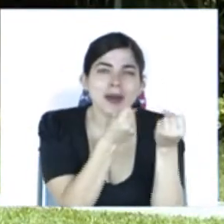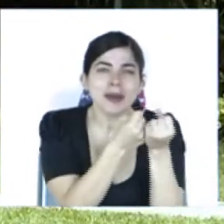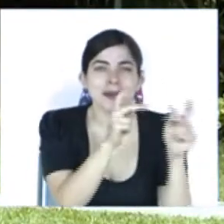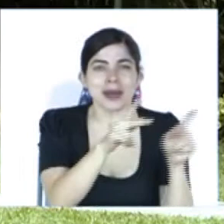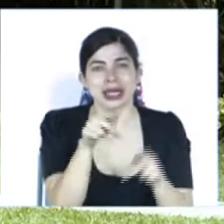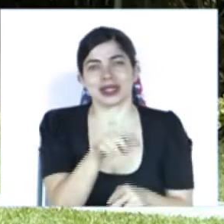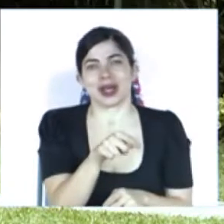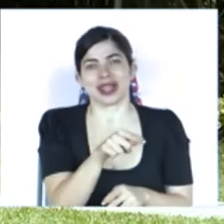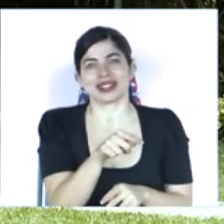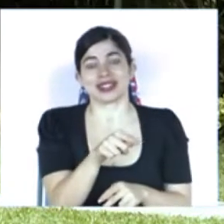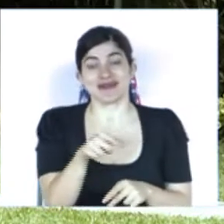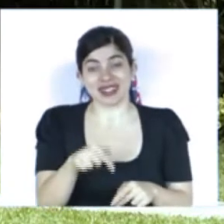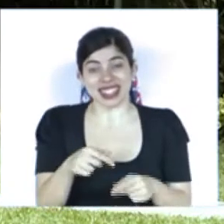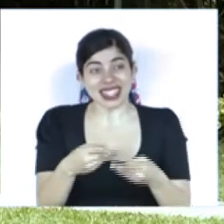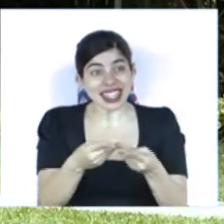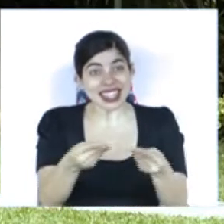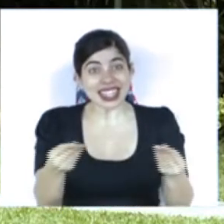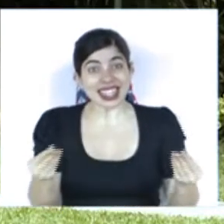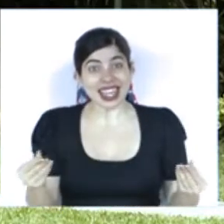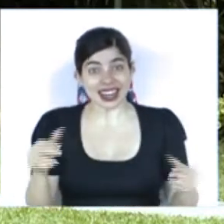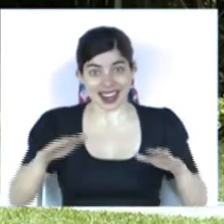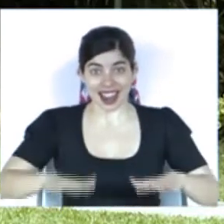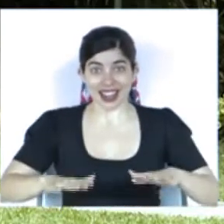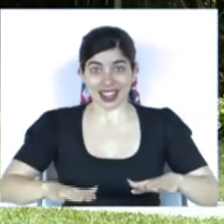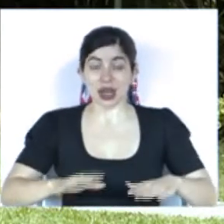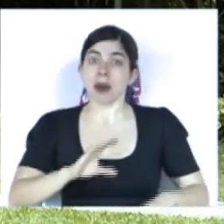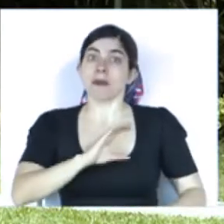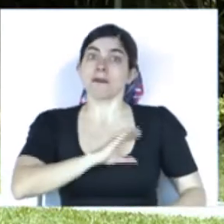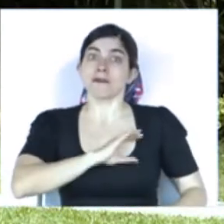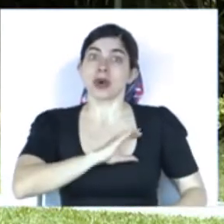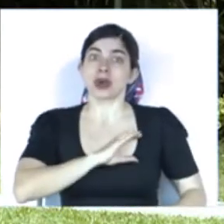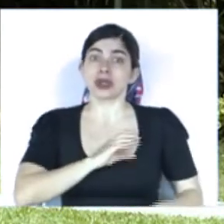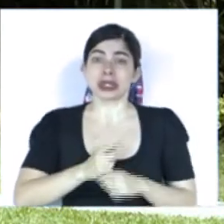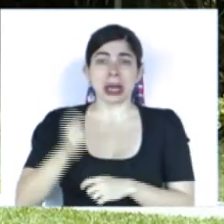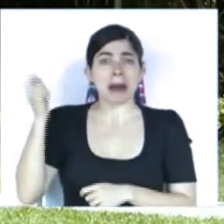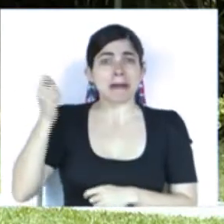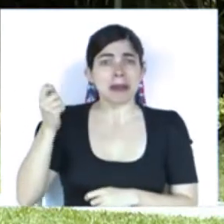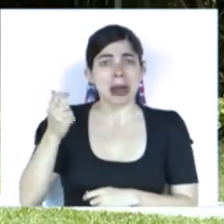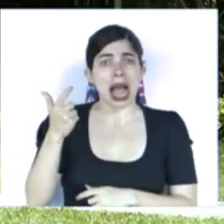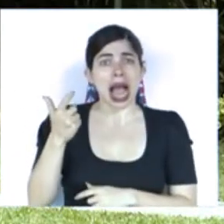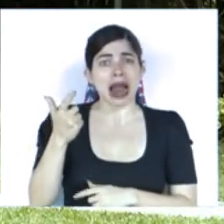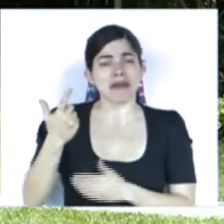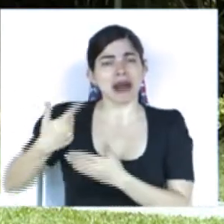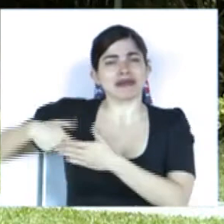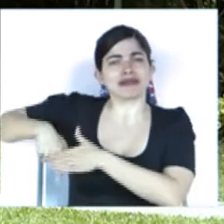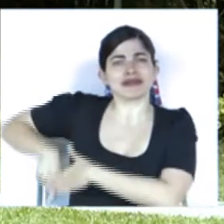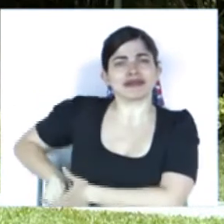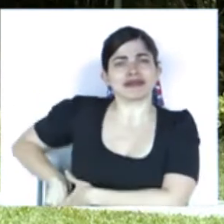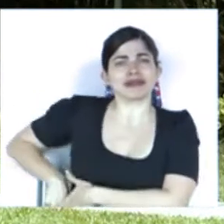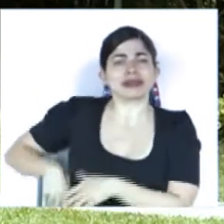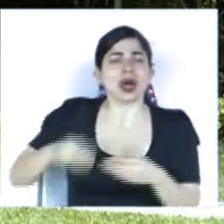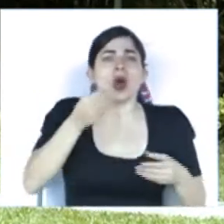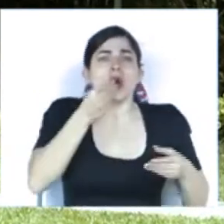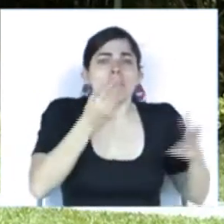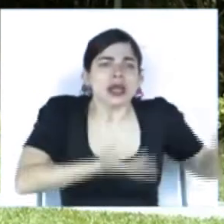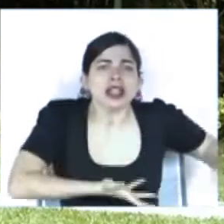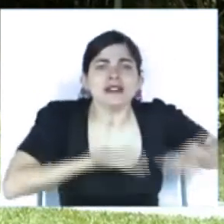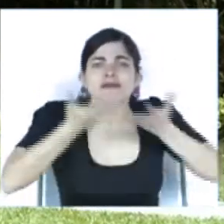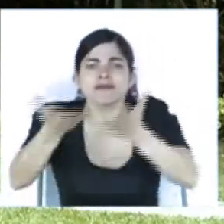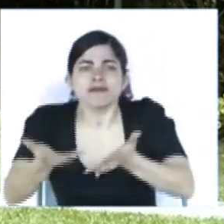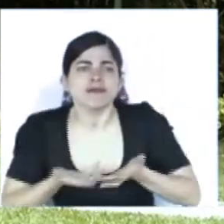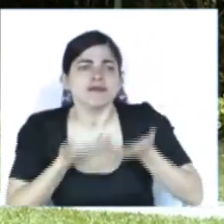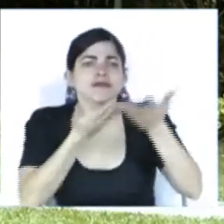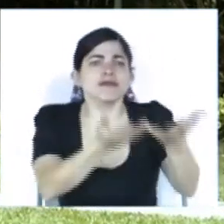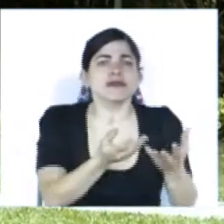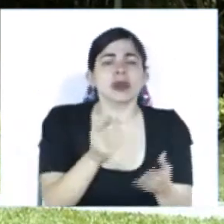Vivimos en una tierra donde nuestros policías guardan la vara policial y el arma para en su lugar cargar alimentos y medicamentos